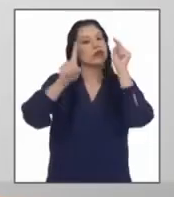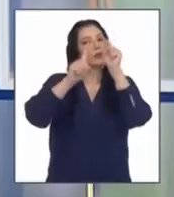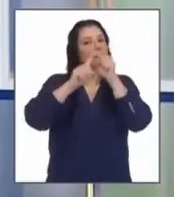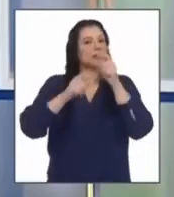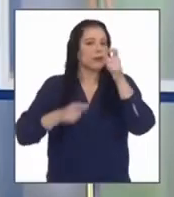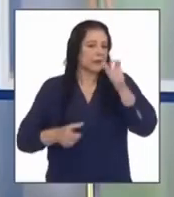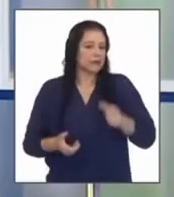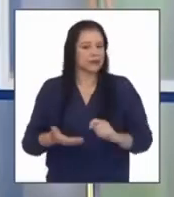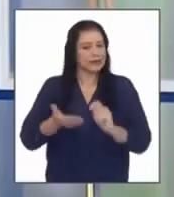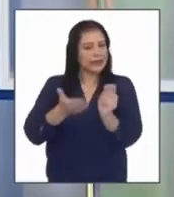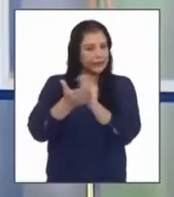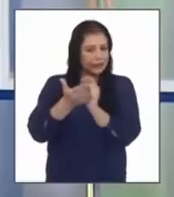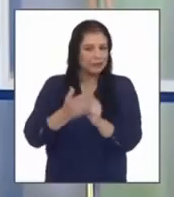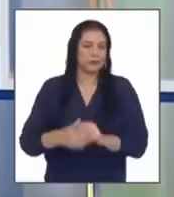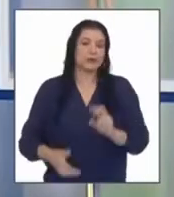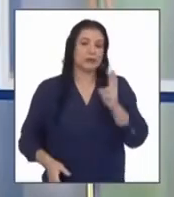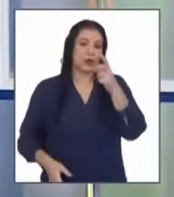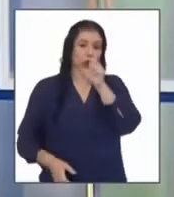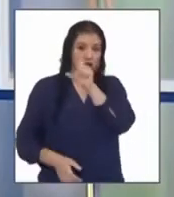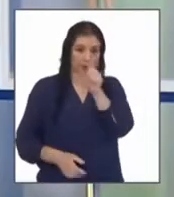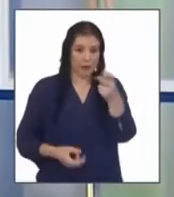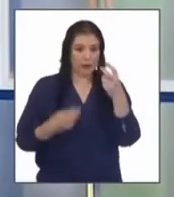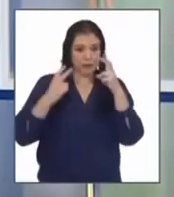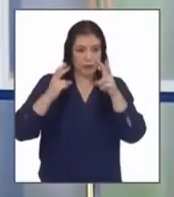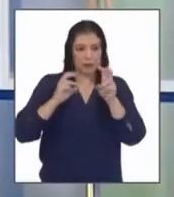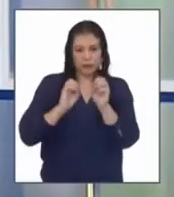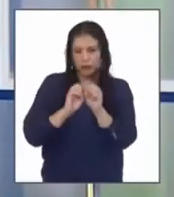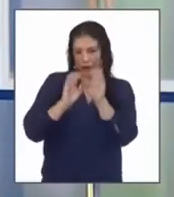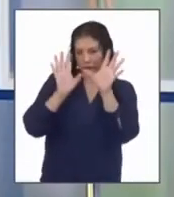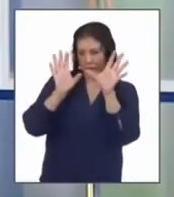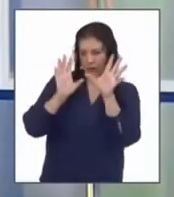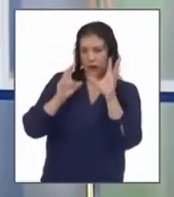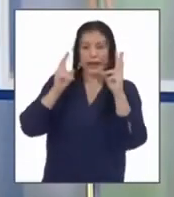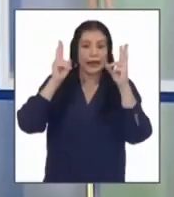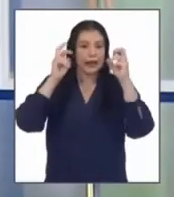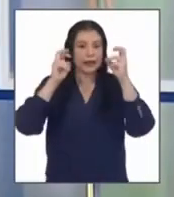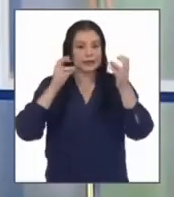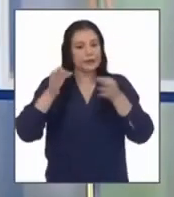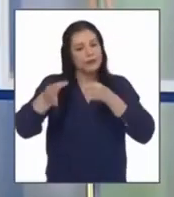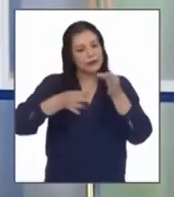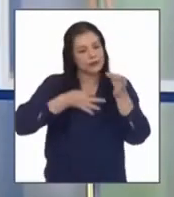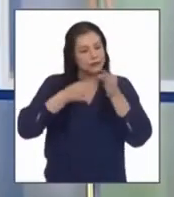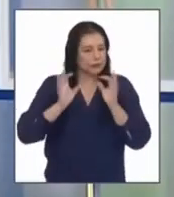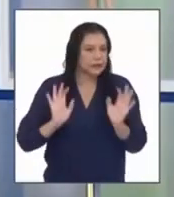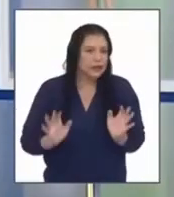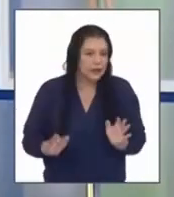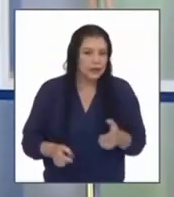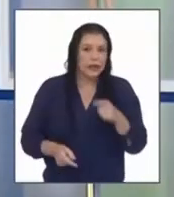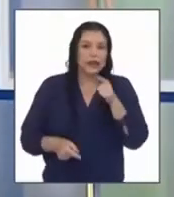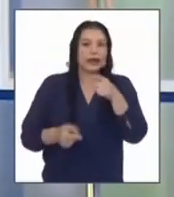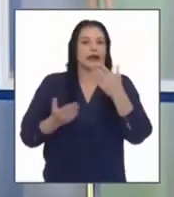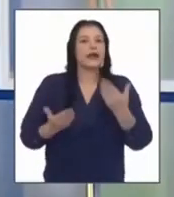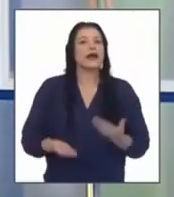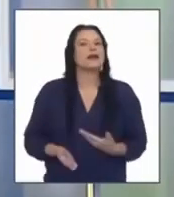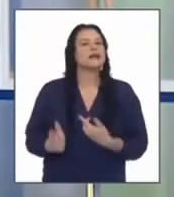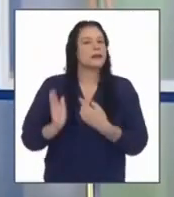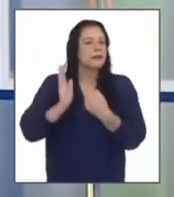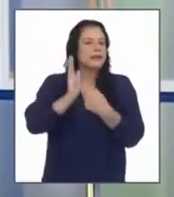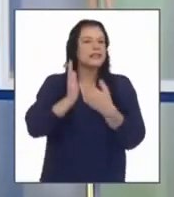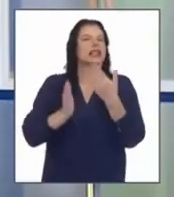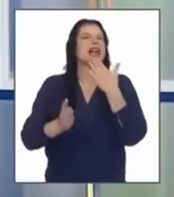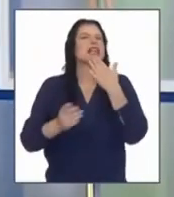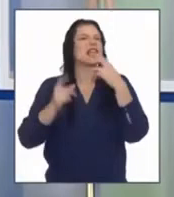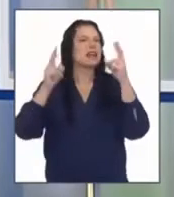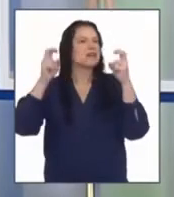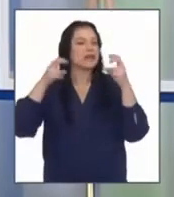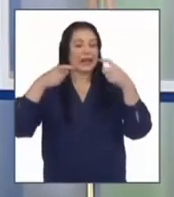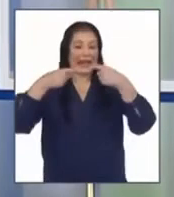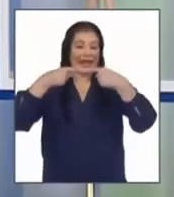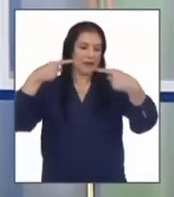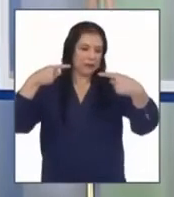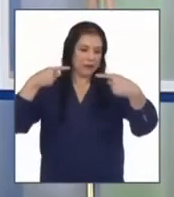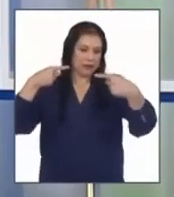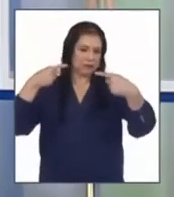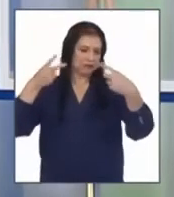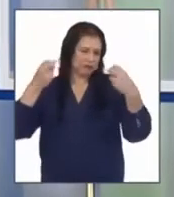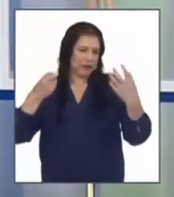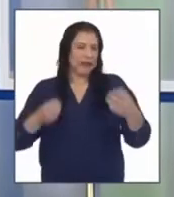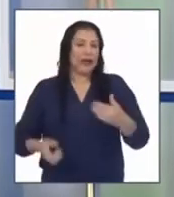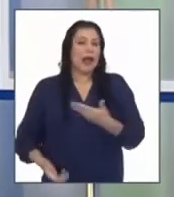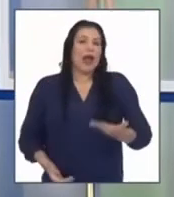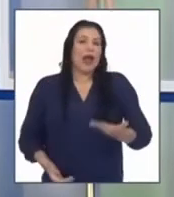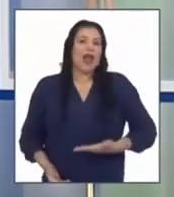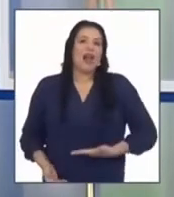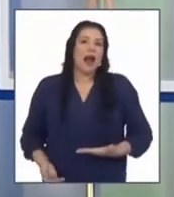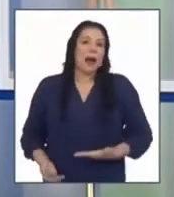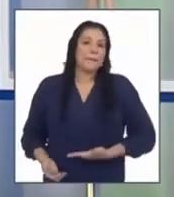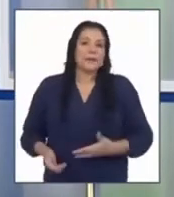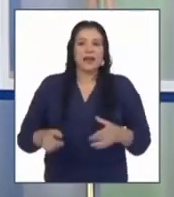autora en este segundo párrafo vemos con claridad el tema a desarrollar y aquí se presenta al enemigo el hambre más temido